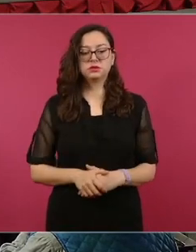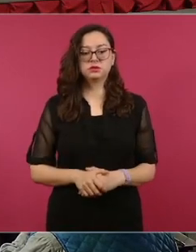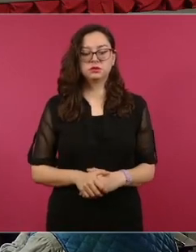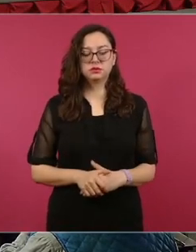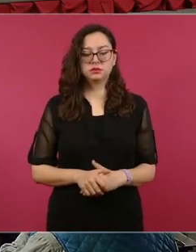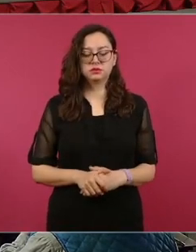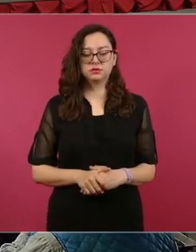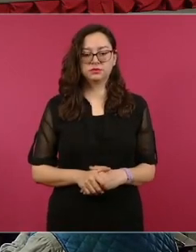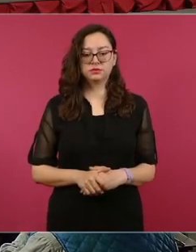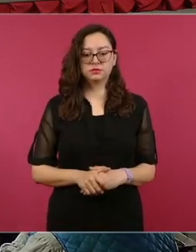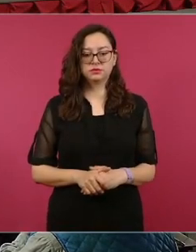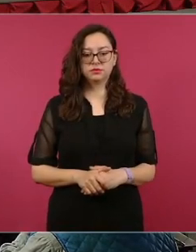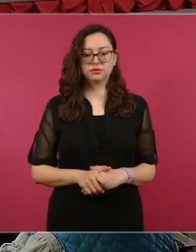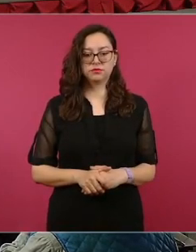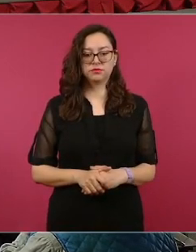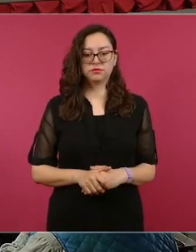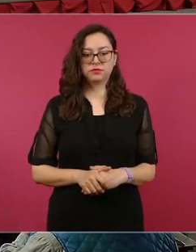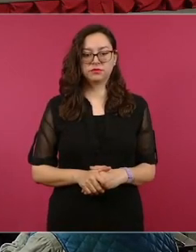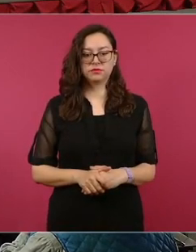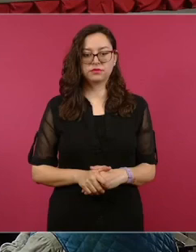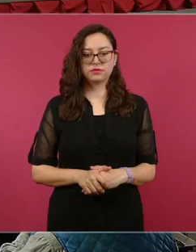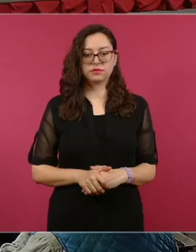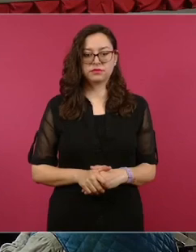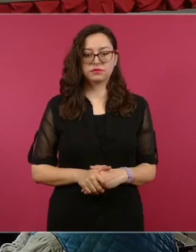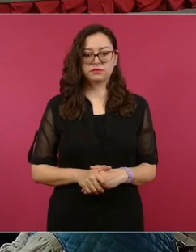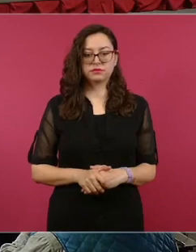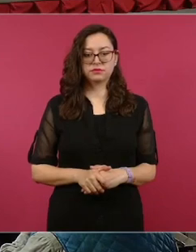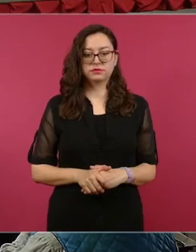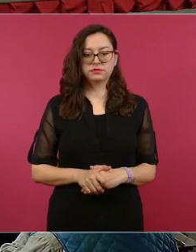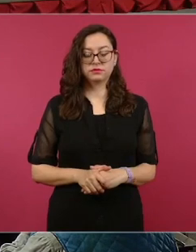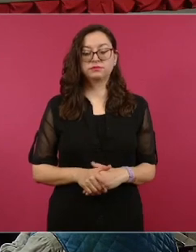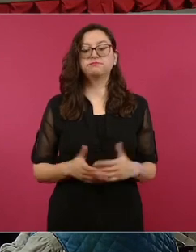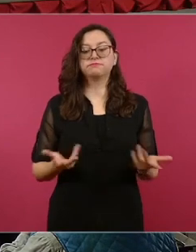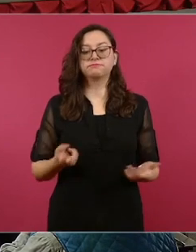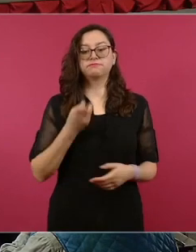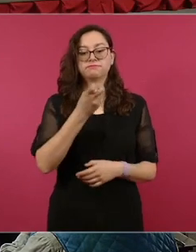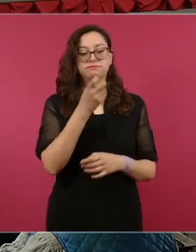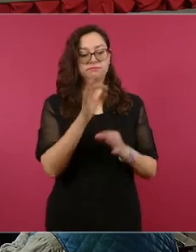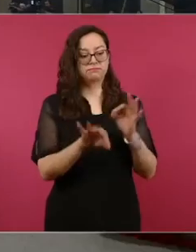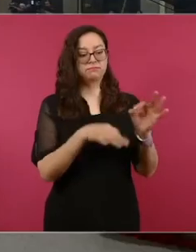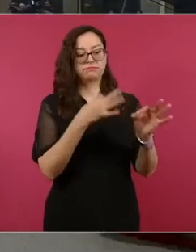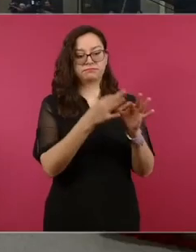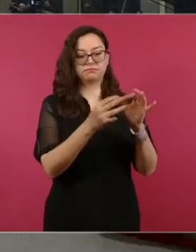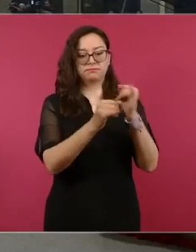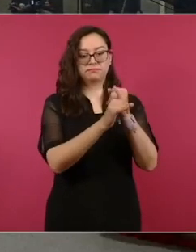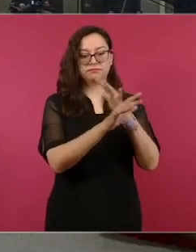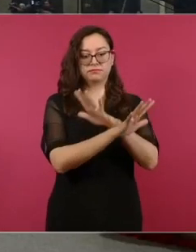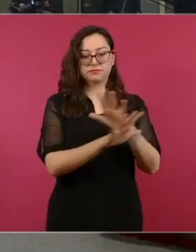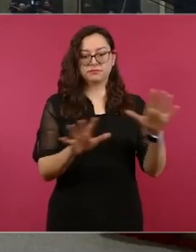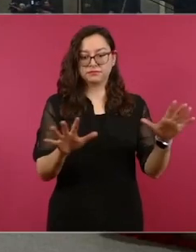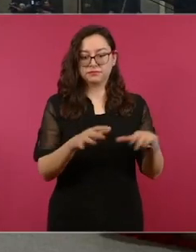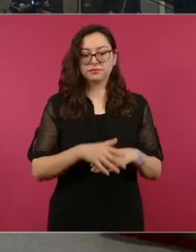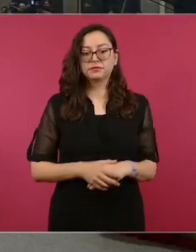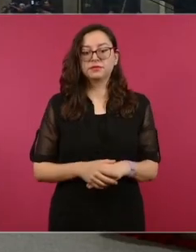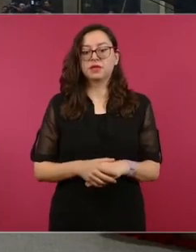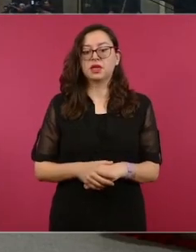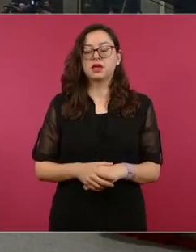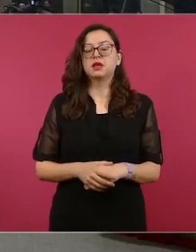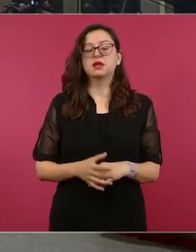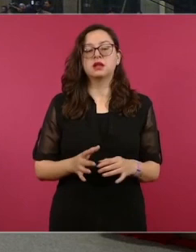Esto sería en cuanto al informe. Con su permiso, señor presidente. Señor presidente,